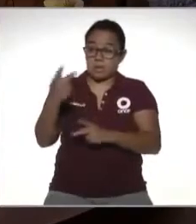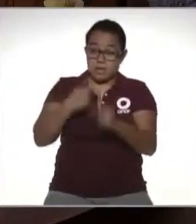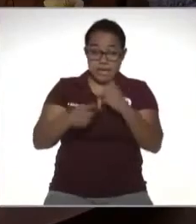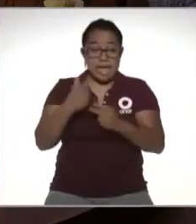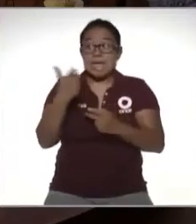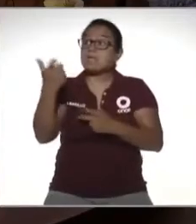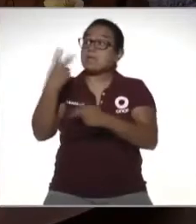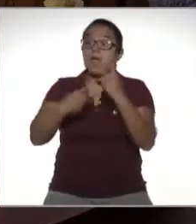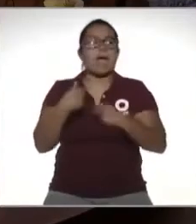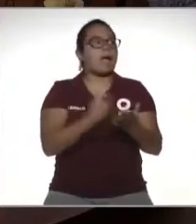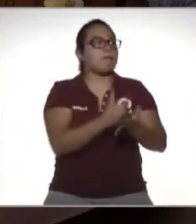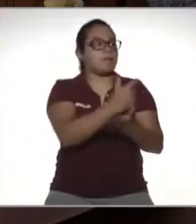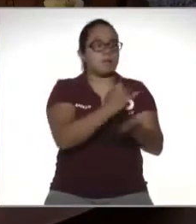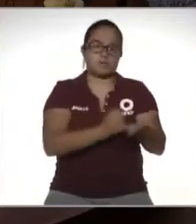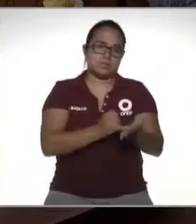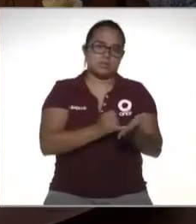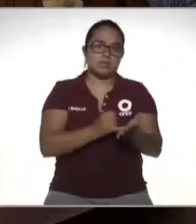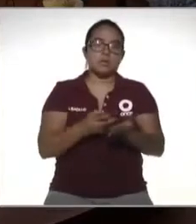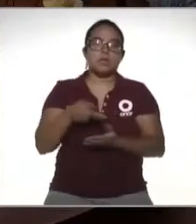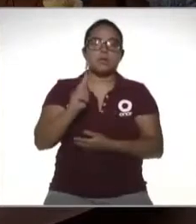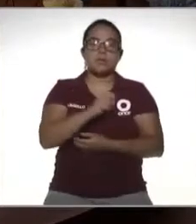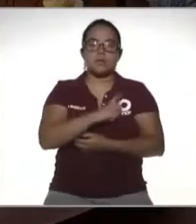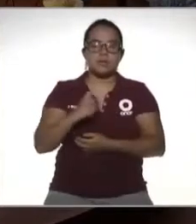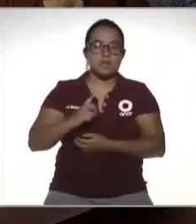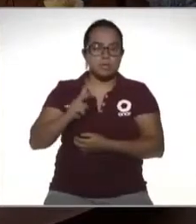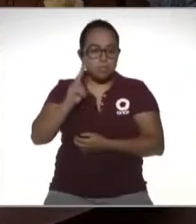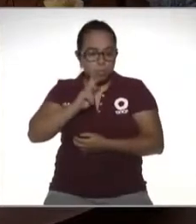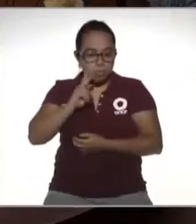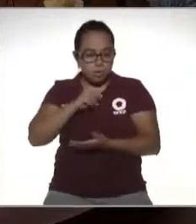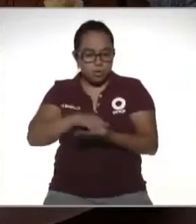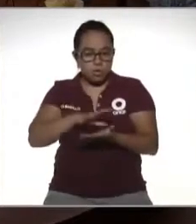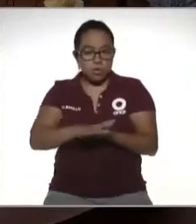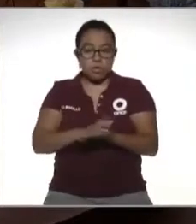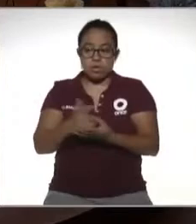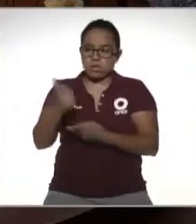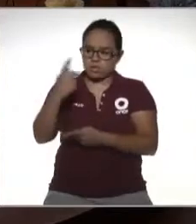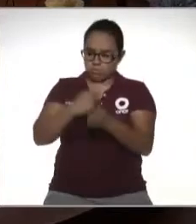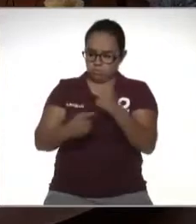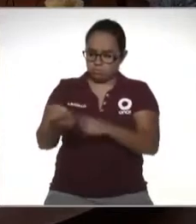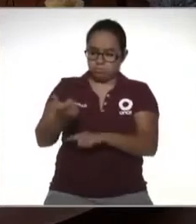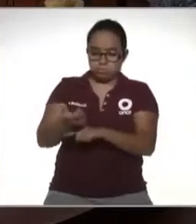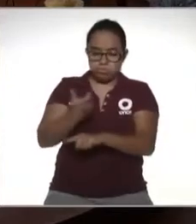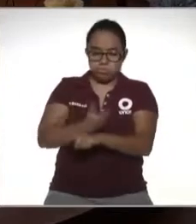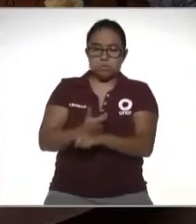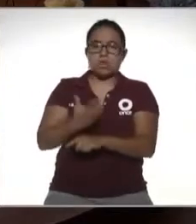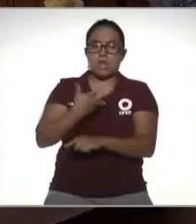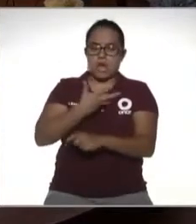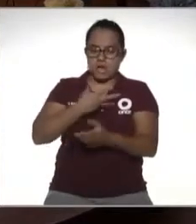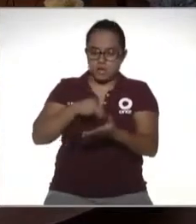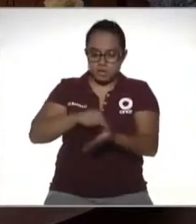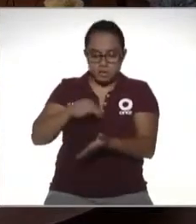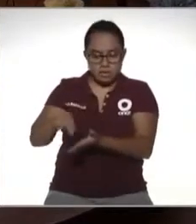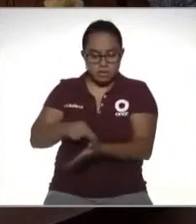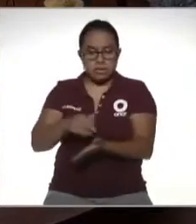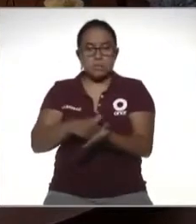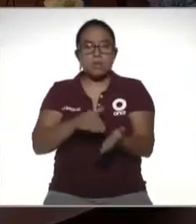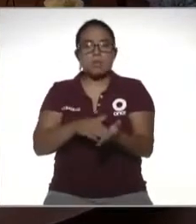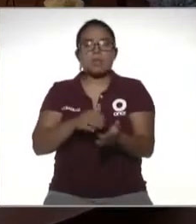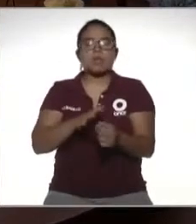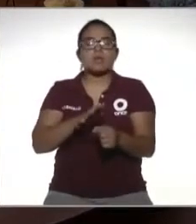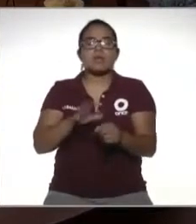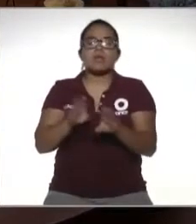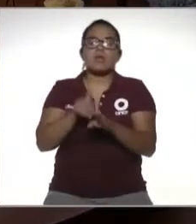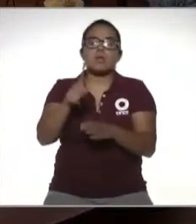paga impuestos pero tienes que dejar evidencia de que el préstamo fue recibido que documentos firmaste y luego bueno después como